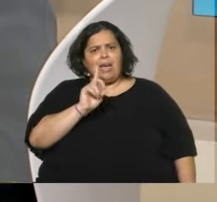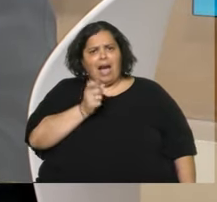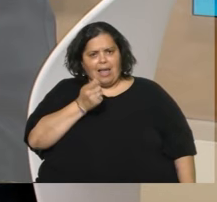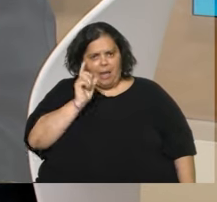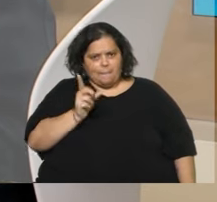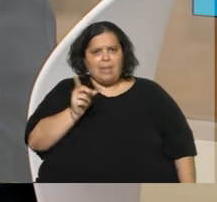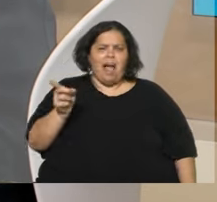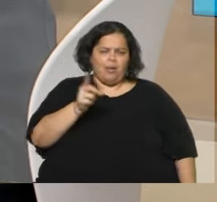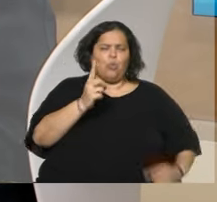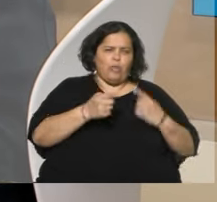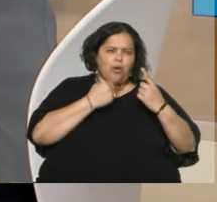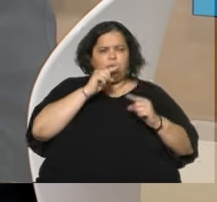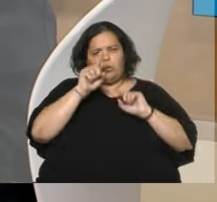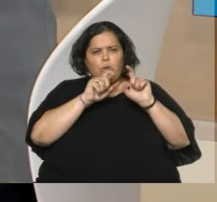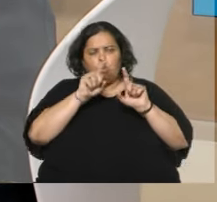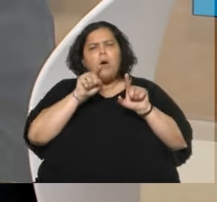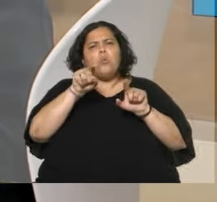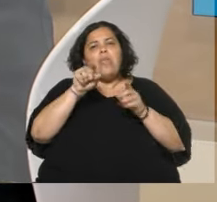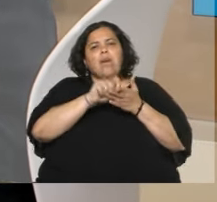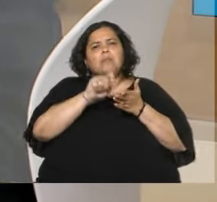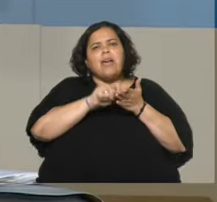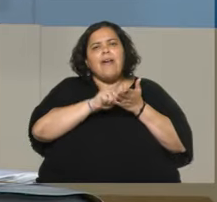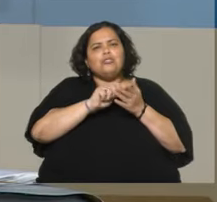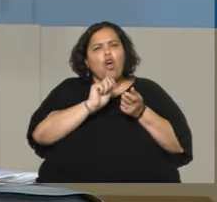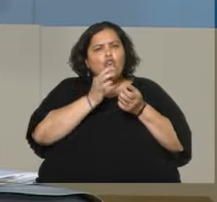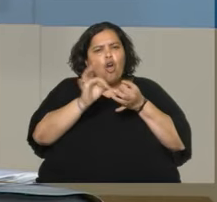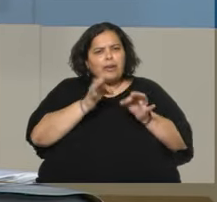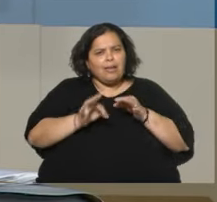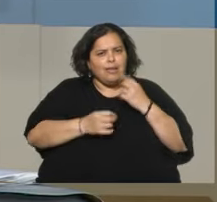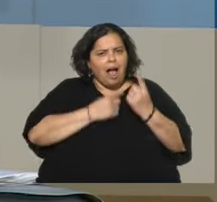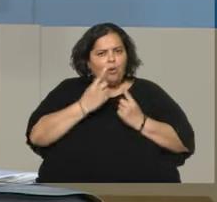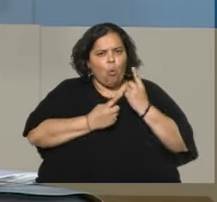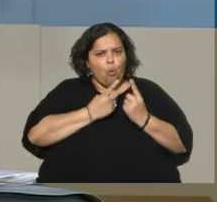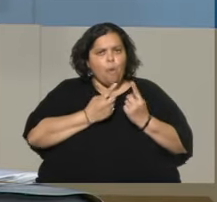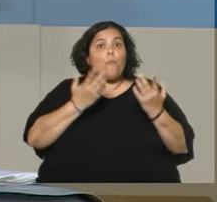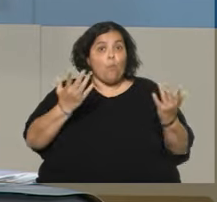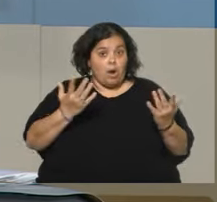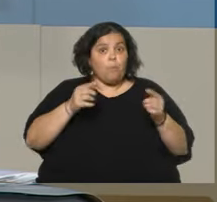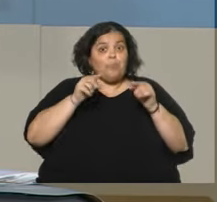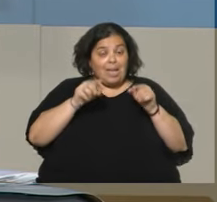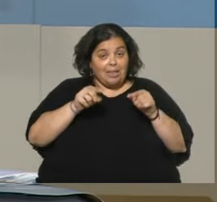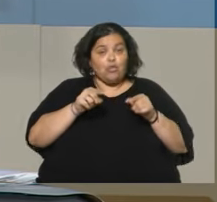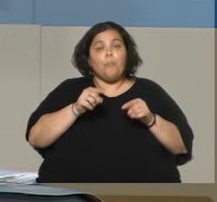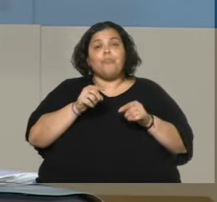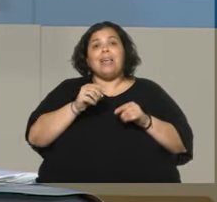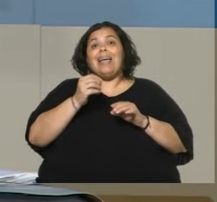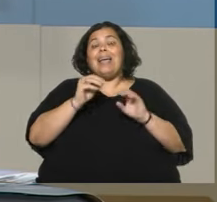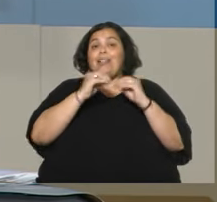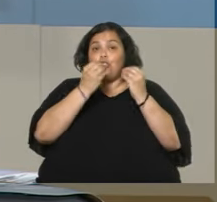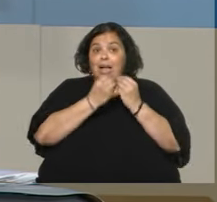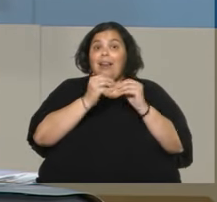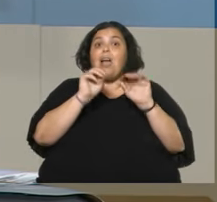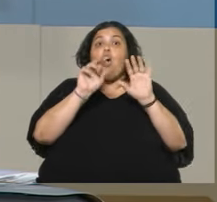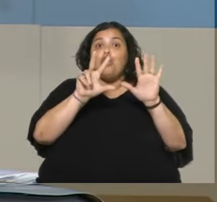reparos. ¿Se tuvo que corregir la redacción allí? Sí, bueno, como yo te decía, fue votado por 76 de 86 diputados